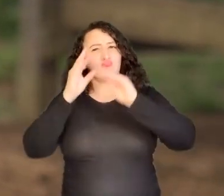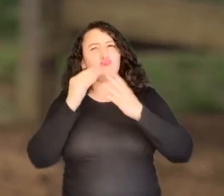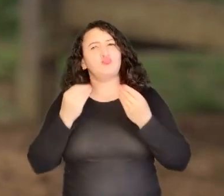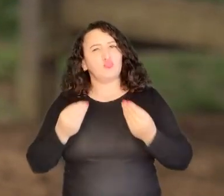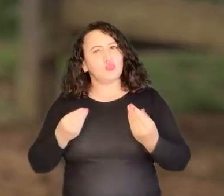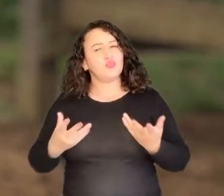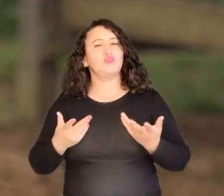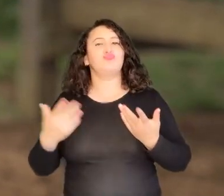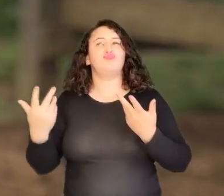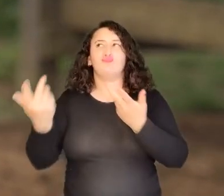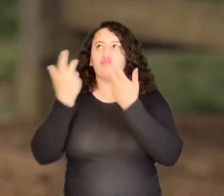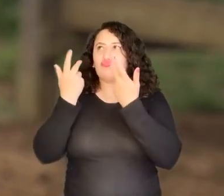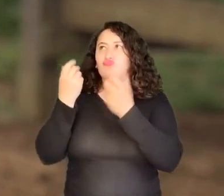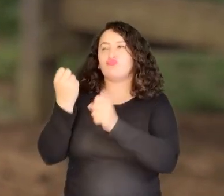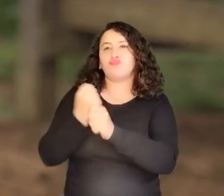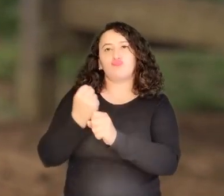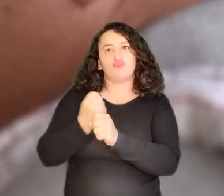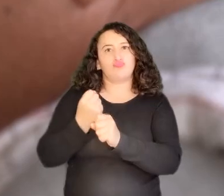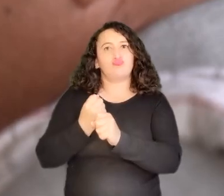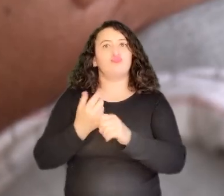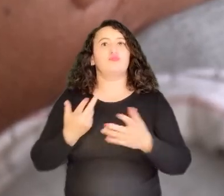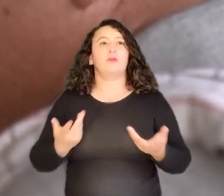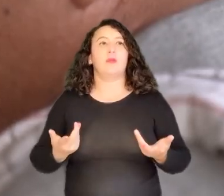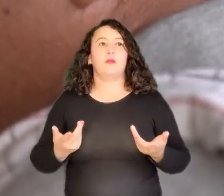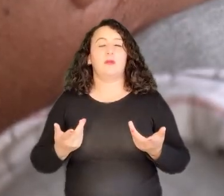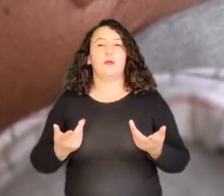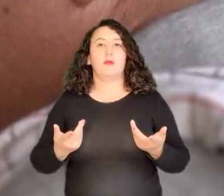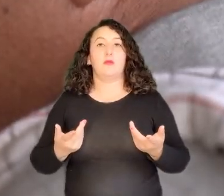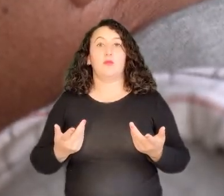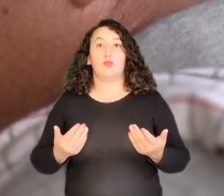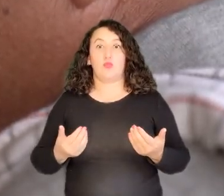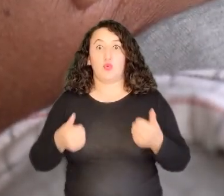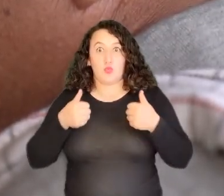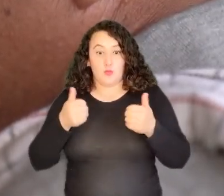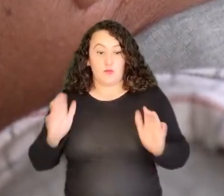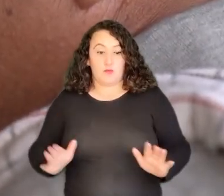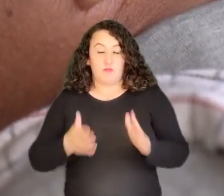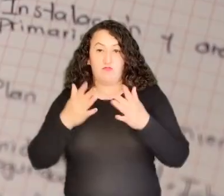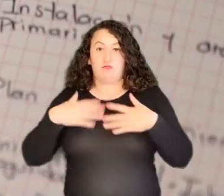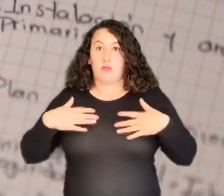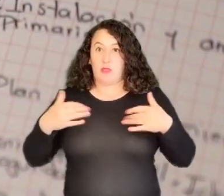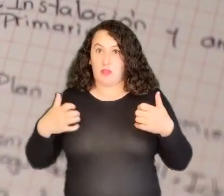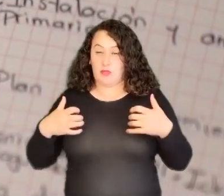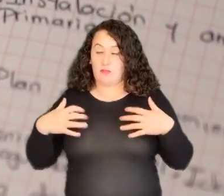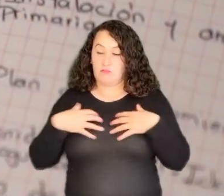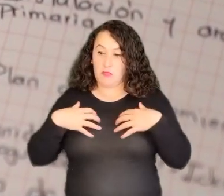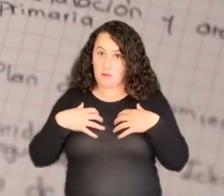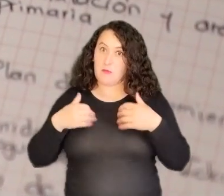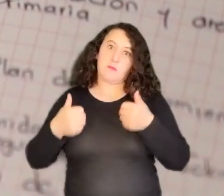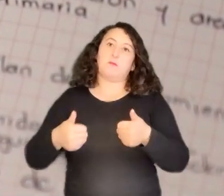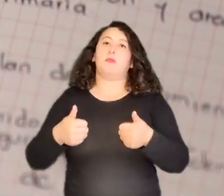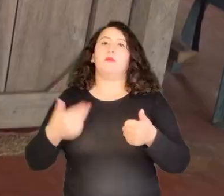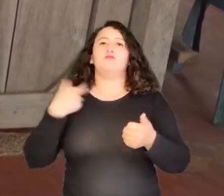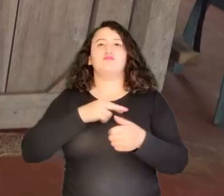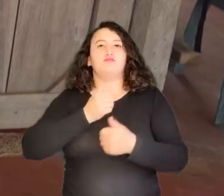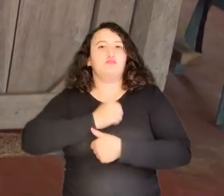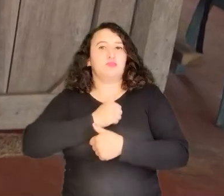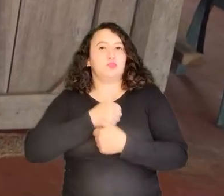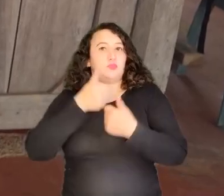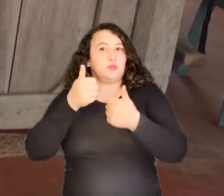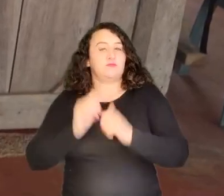enseñan a trabajar, nos enseñan a tener un mejor bienestar animal, bienestar para nosotros mismos.